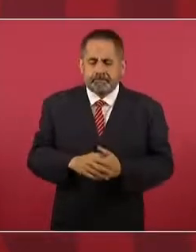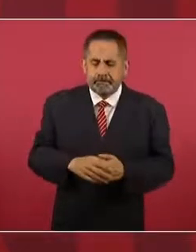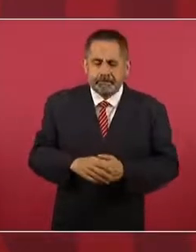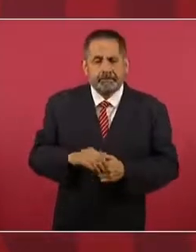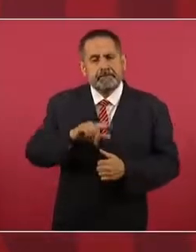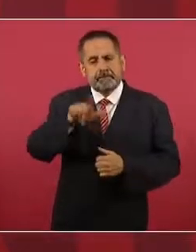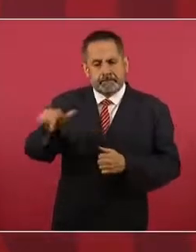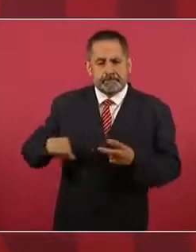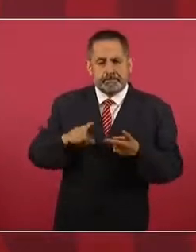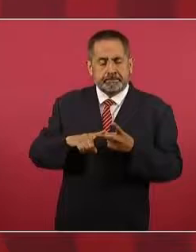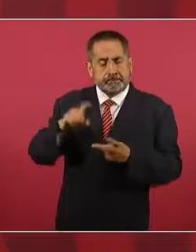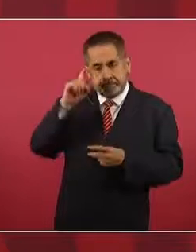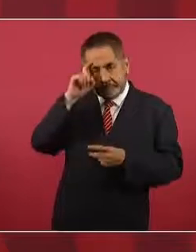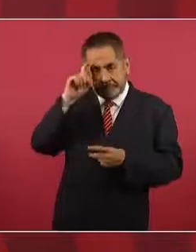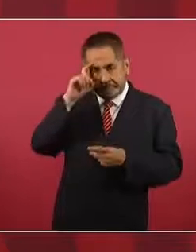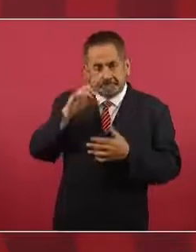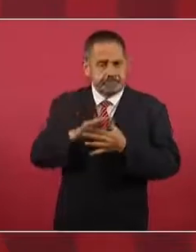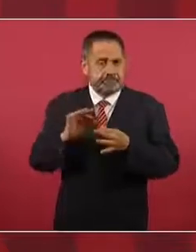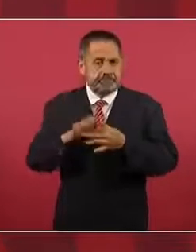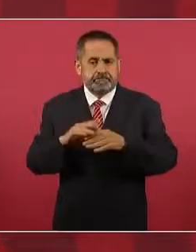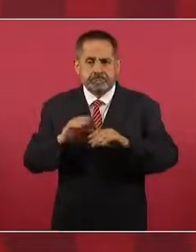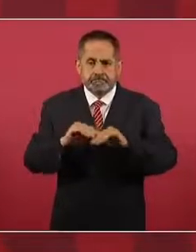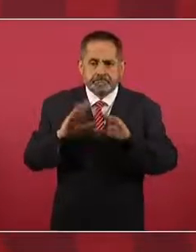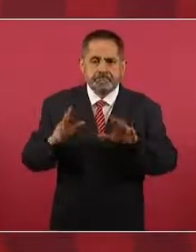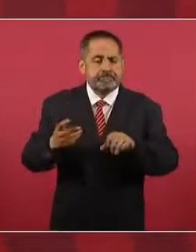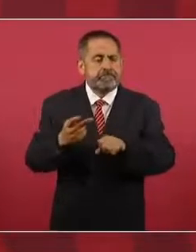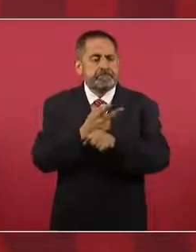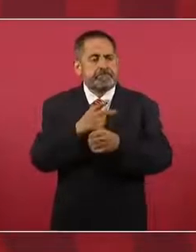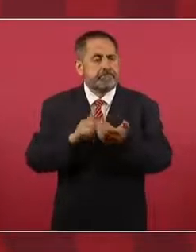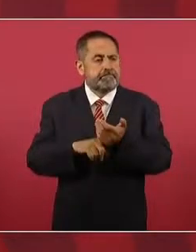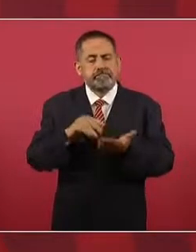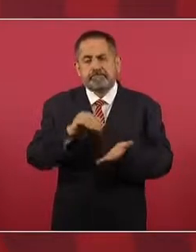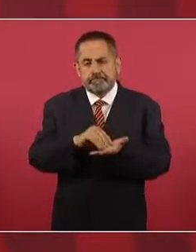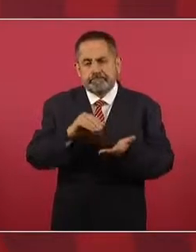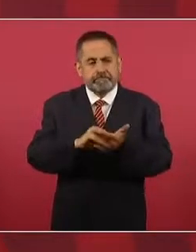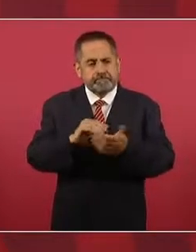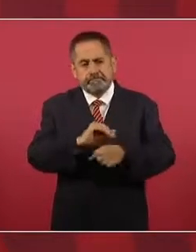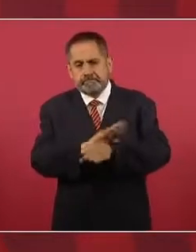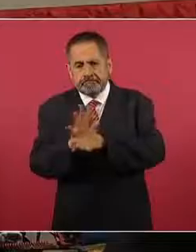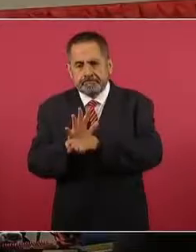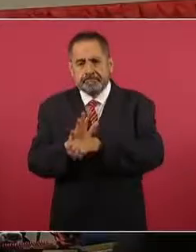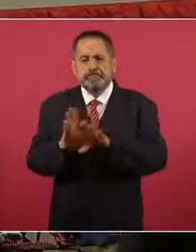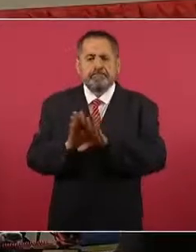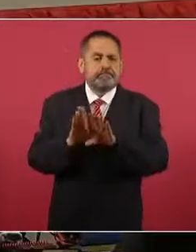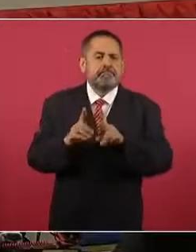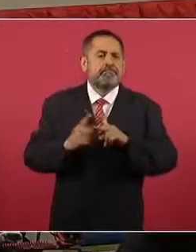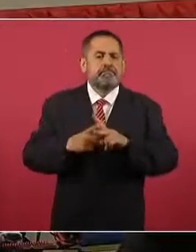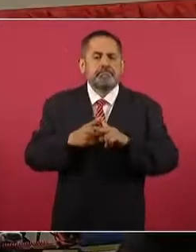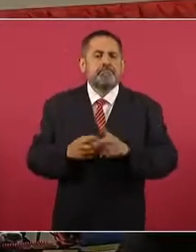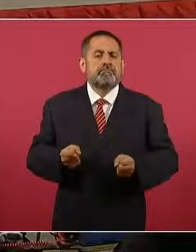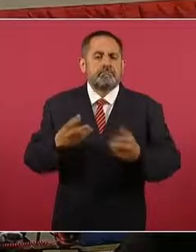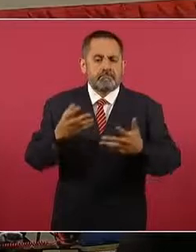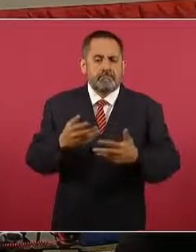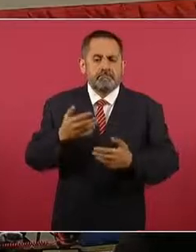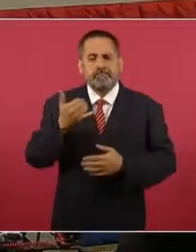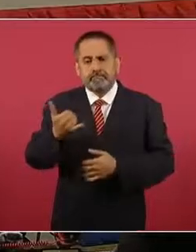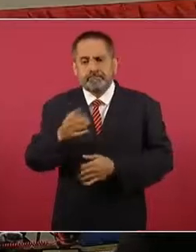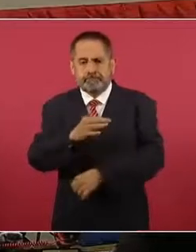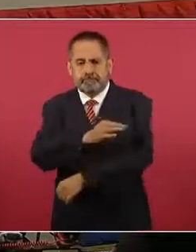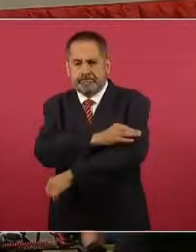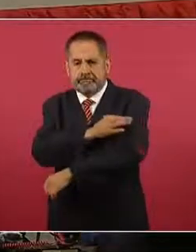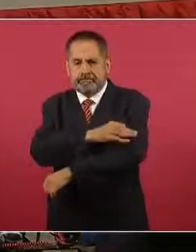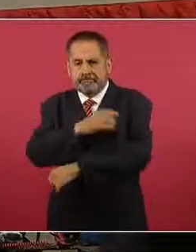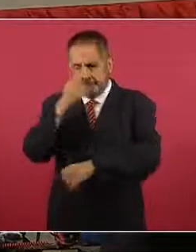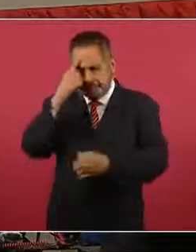31 continúa la disminución de los casos registrados por la pandemia y la política de vacunación en nuestro país.